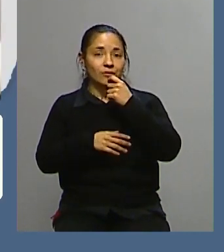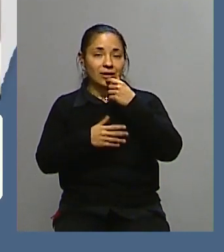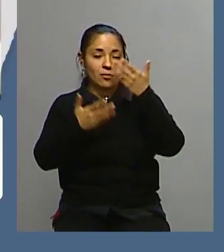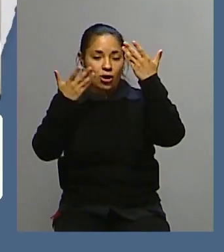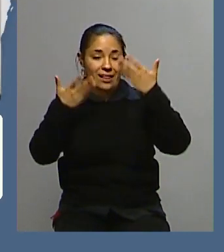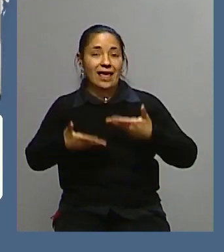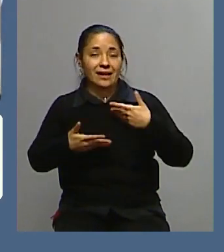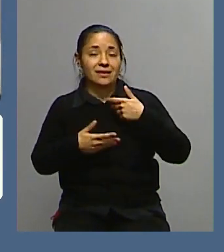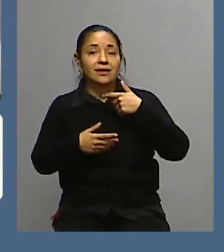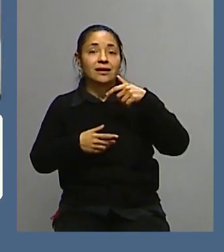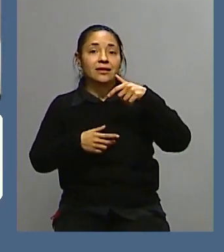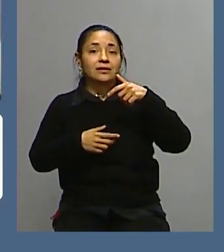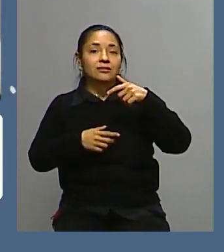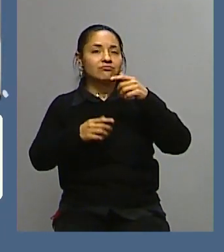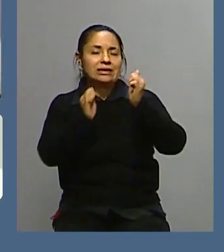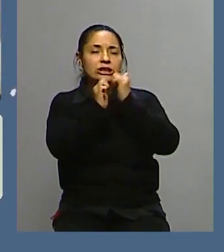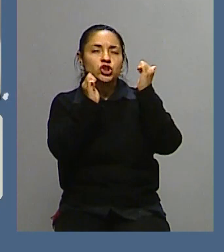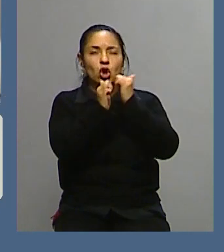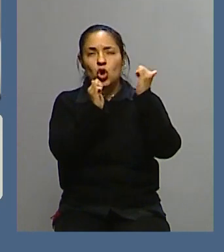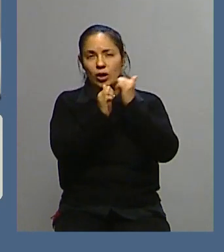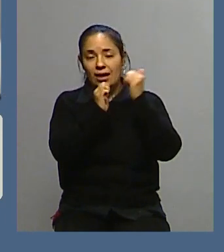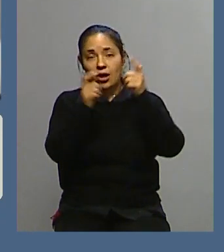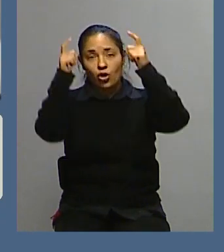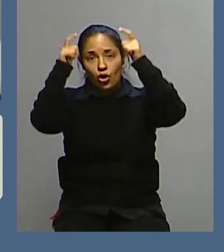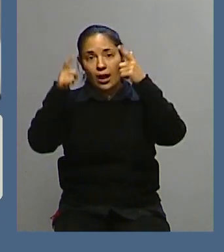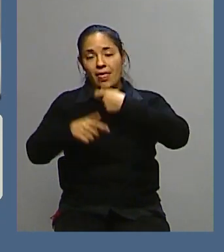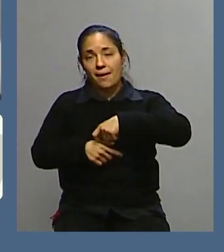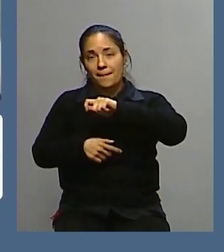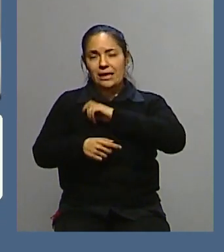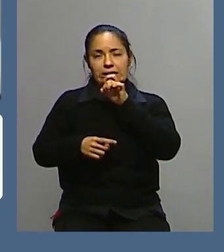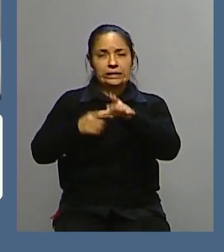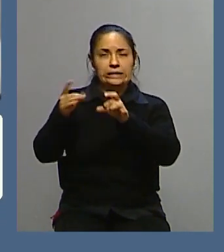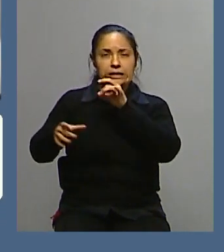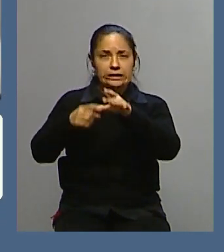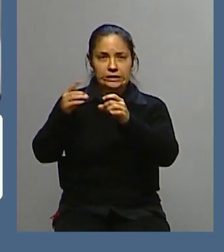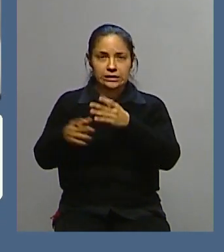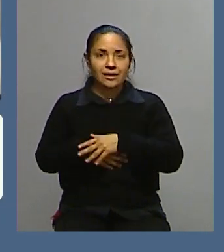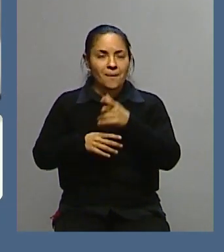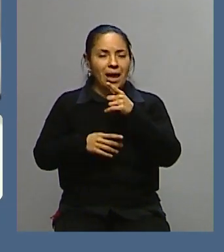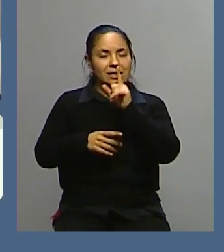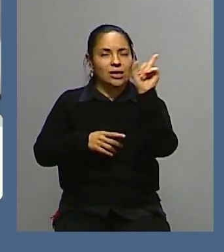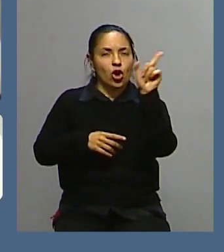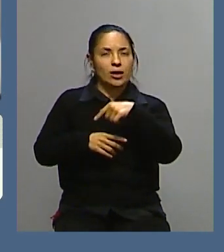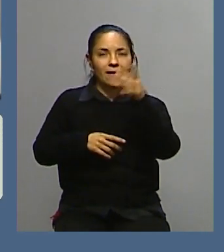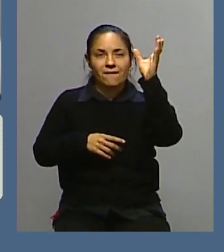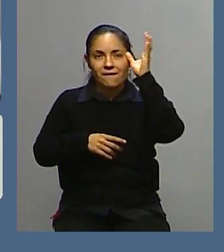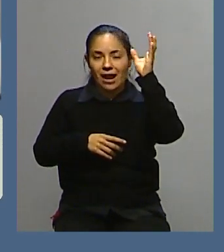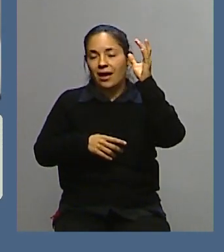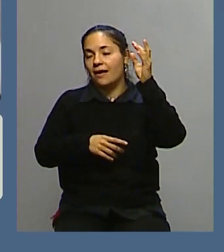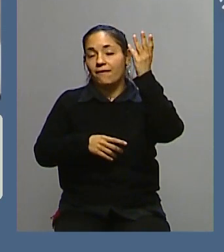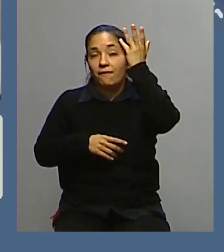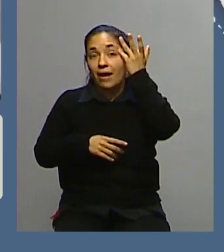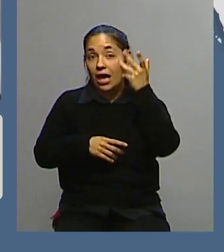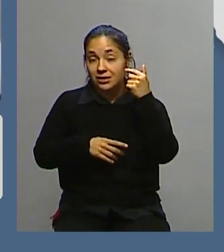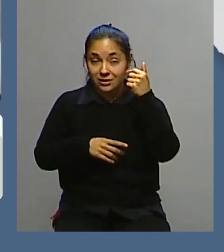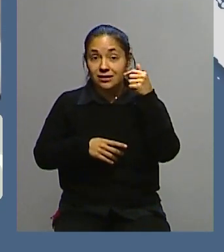de las cuestiones que históricamente se le ha machacado, por ejemplo, a la corona española tiene que ver el origen francés de la realeza, de la casa